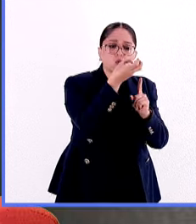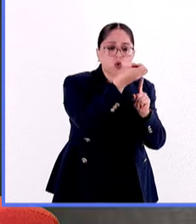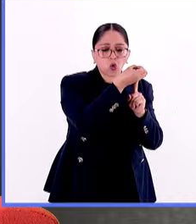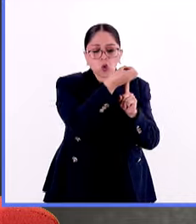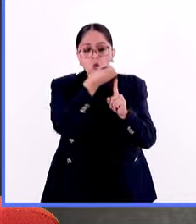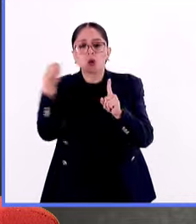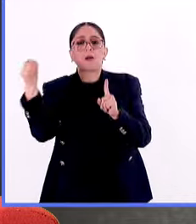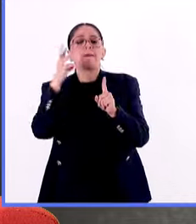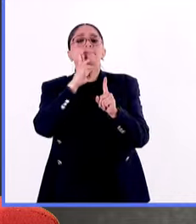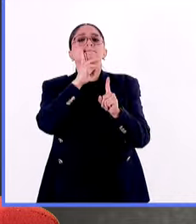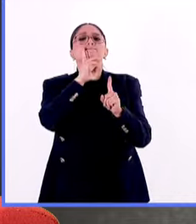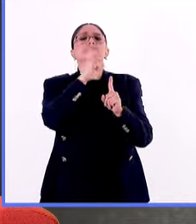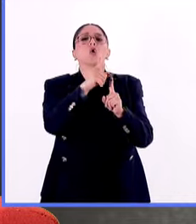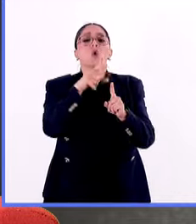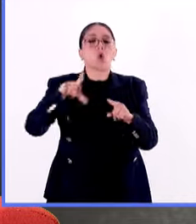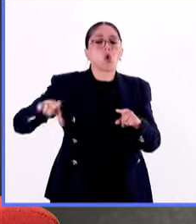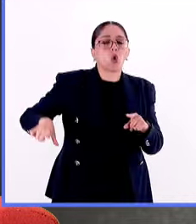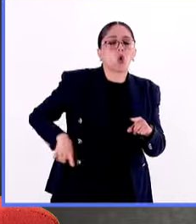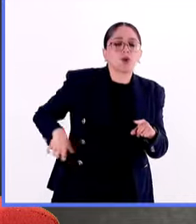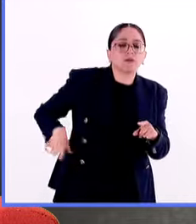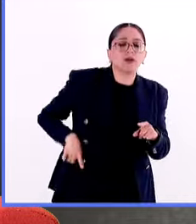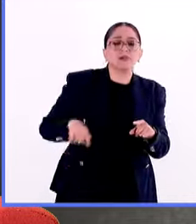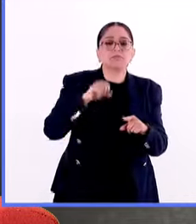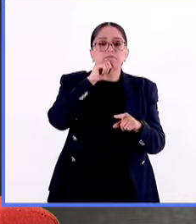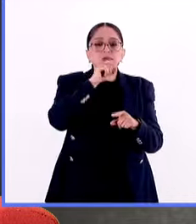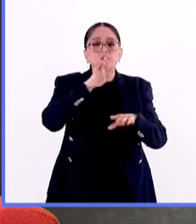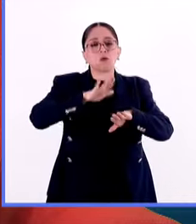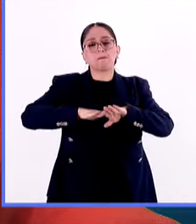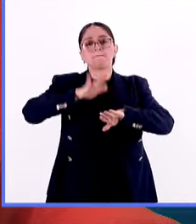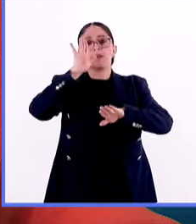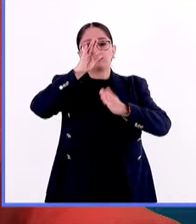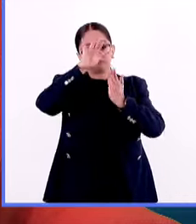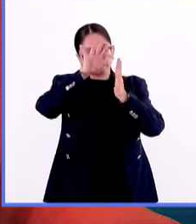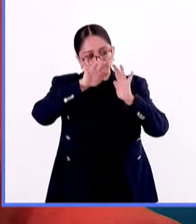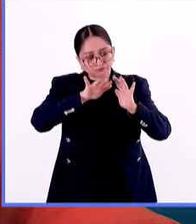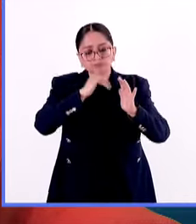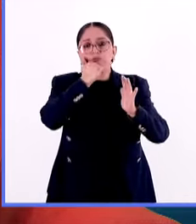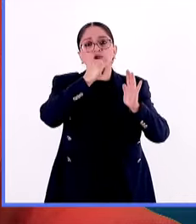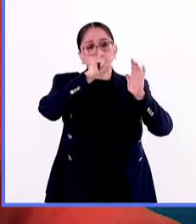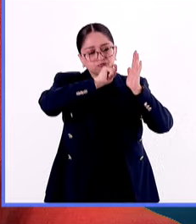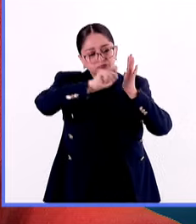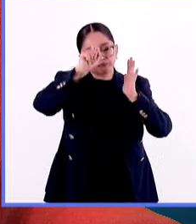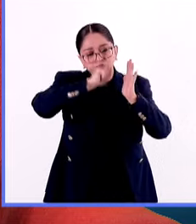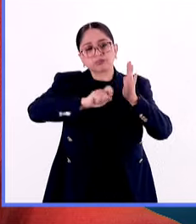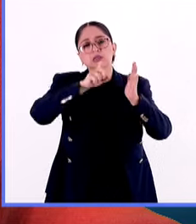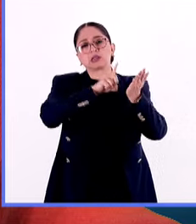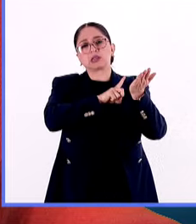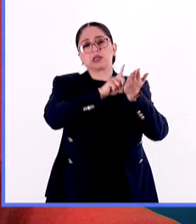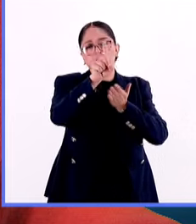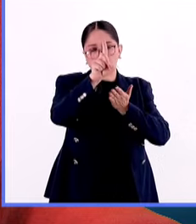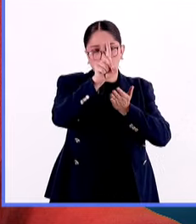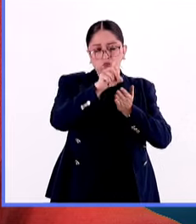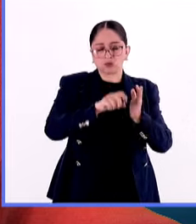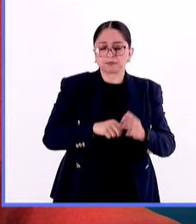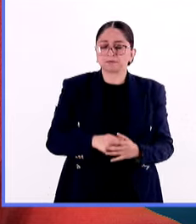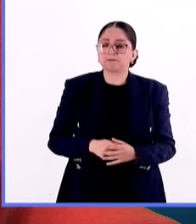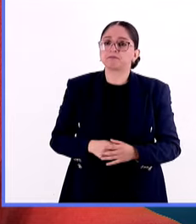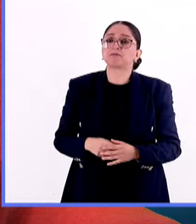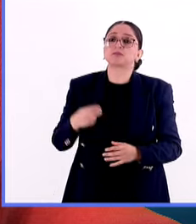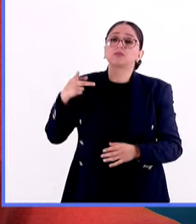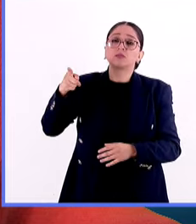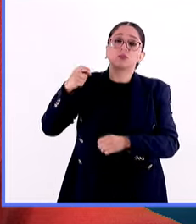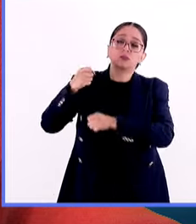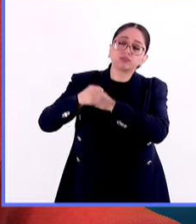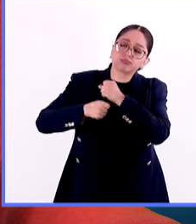política y ampliar la carta de derechos. Esto es muy importante, es también el resultado de todas esas luchas que se han ido sorteando a lo largo de